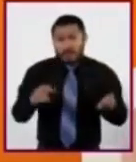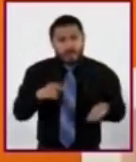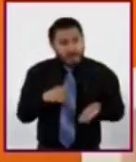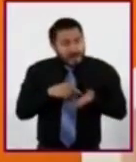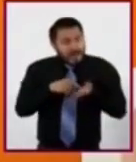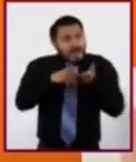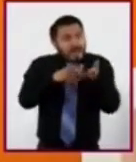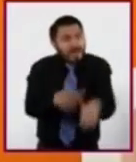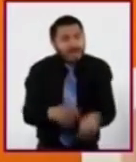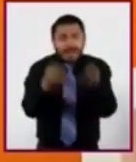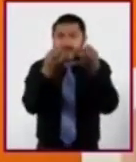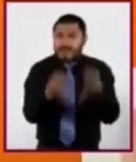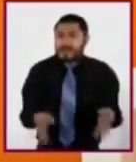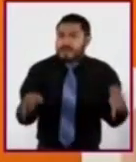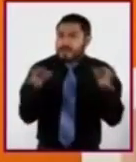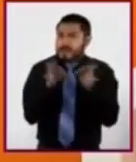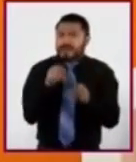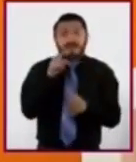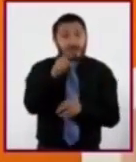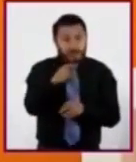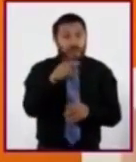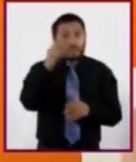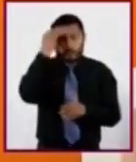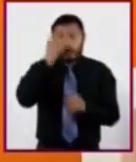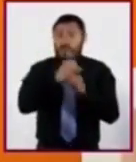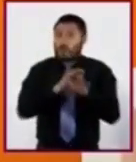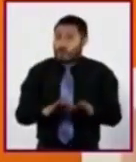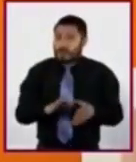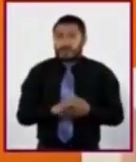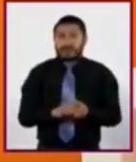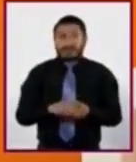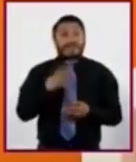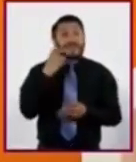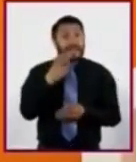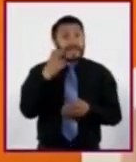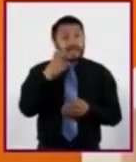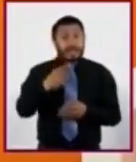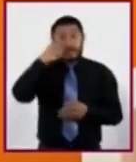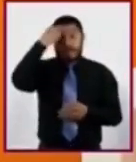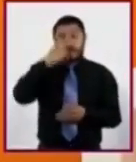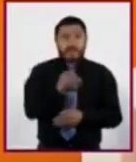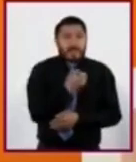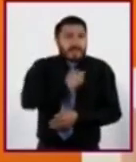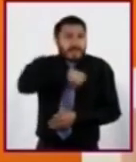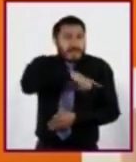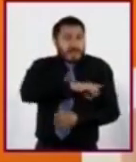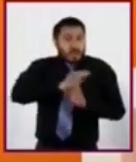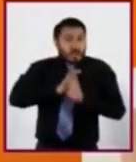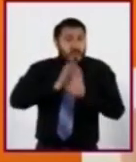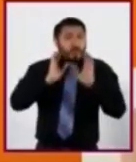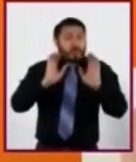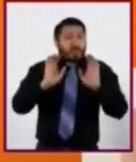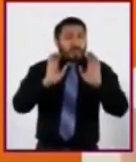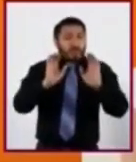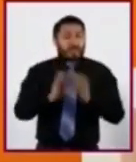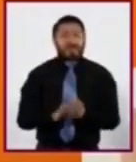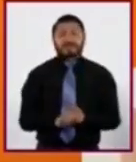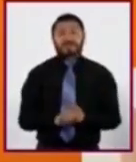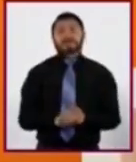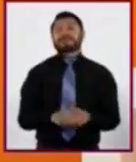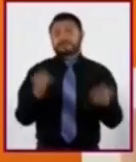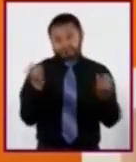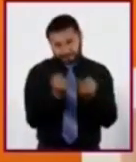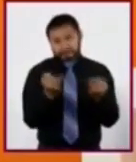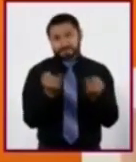la importancia de estar informados como una estrategia para cuidar su salud. Al respecto, se